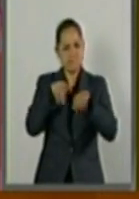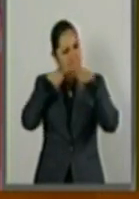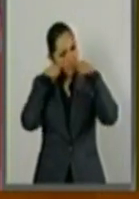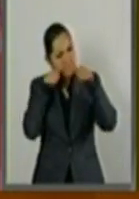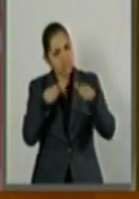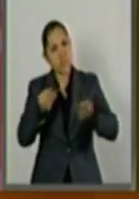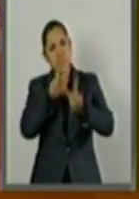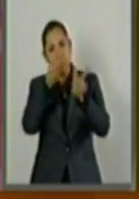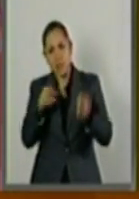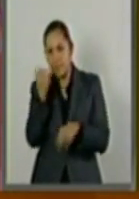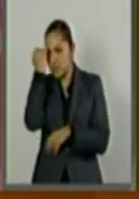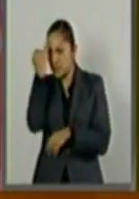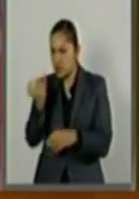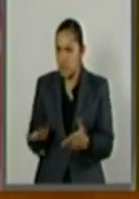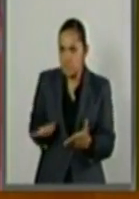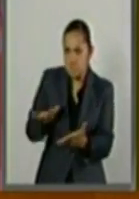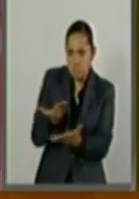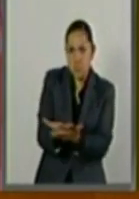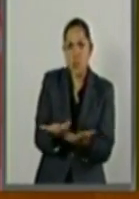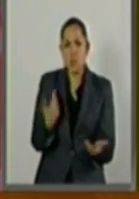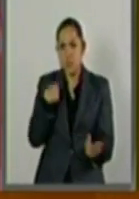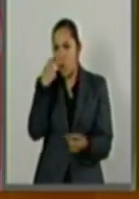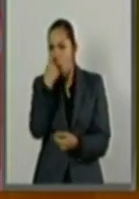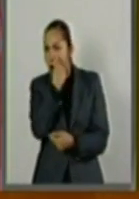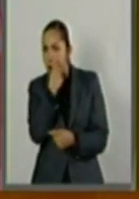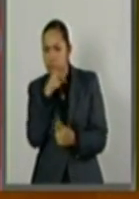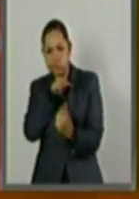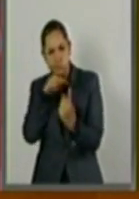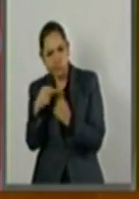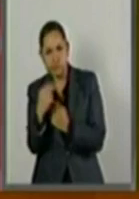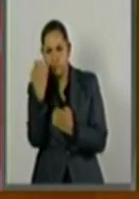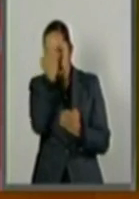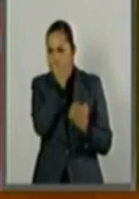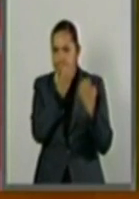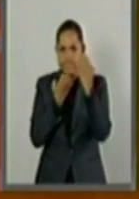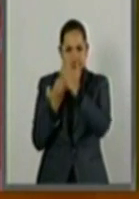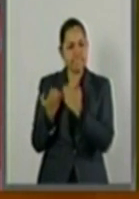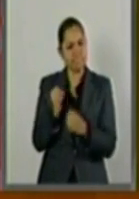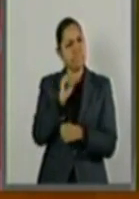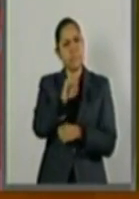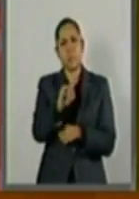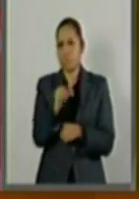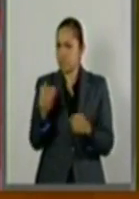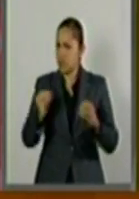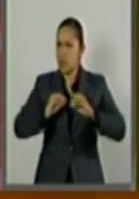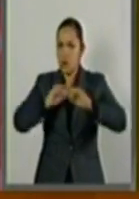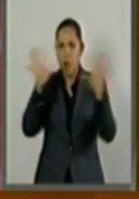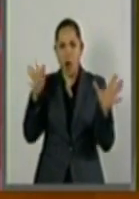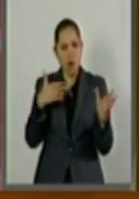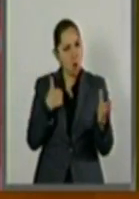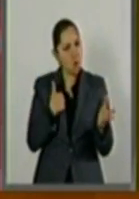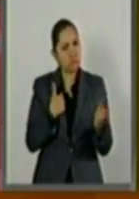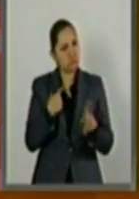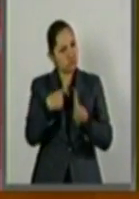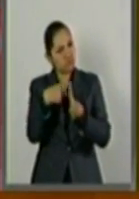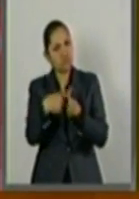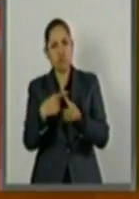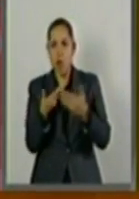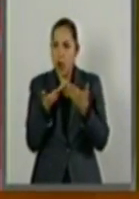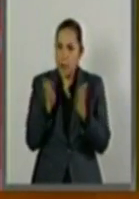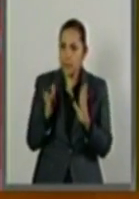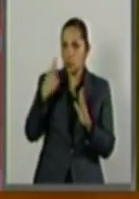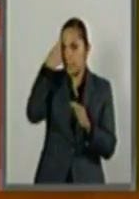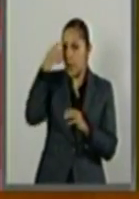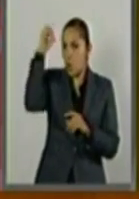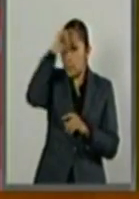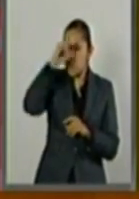analítica, crítica al interior, pero finalmente, abiertos a todos los puntos de vista, arribaremos a conclusión. Y